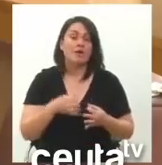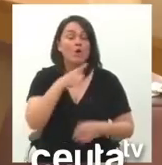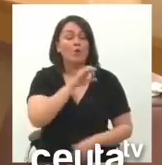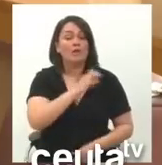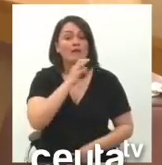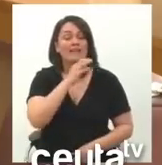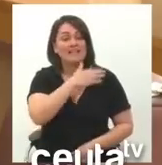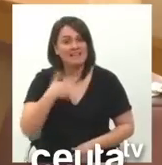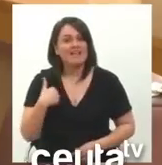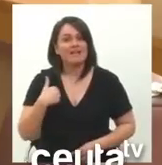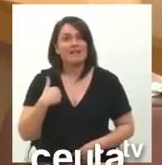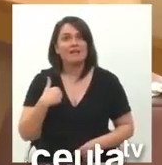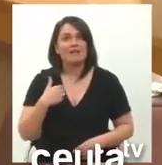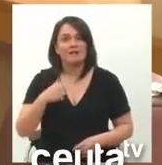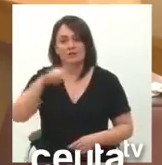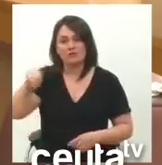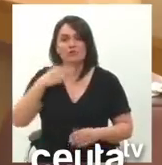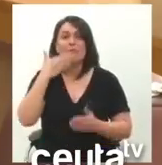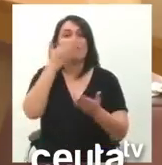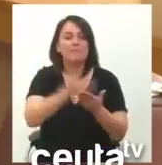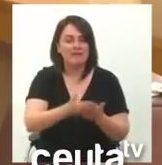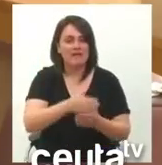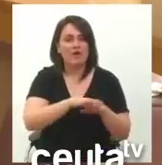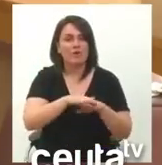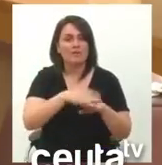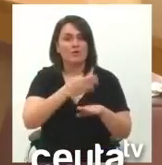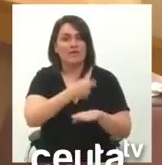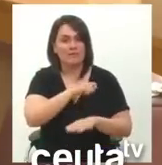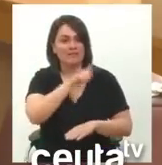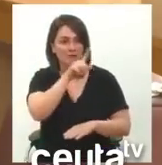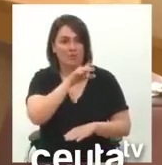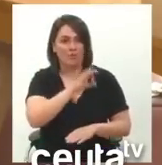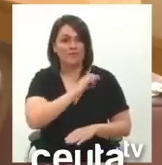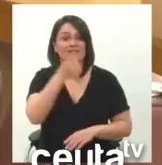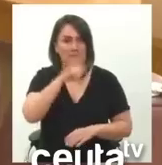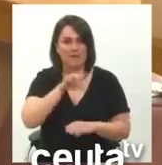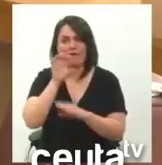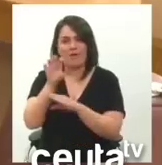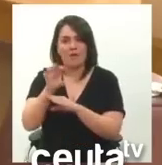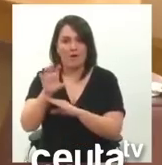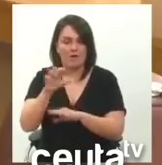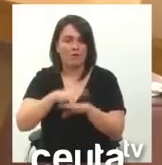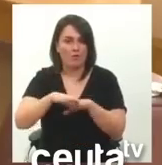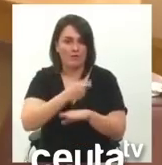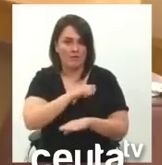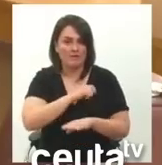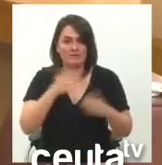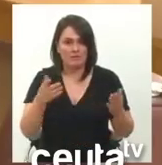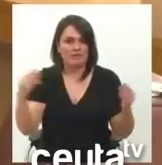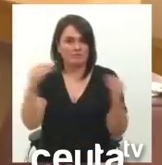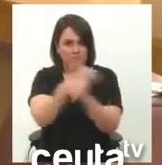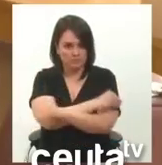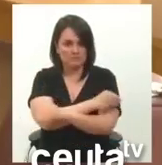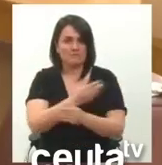que usted tampoco reconoce, al que insulta permanentemente y por lo tanto su contradicción es una tras